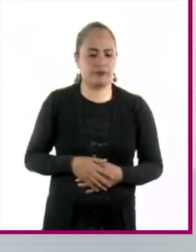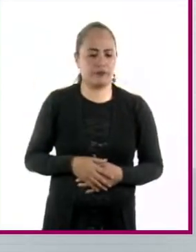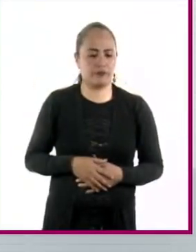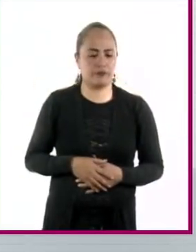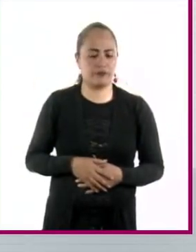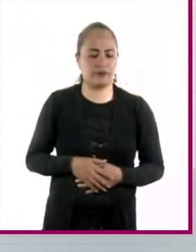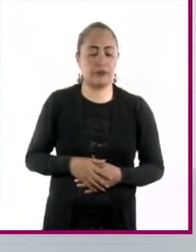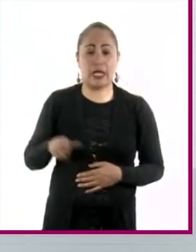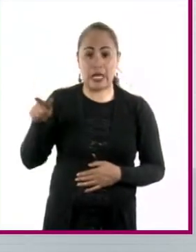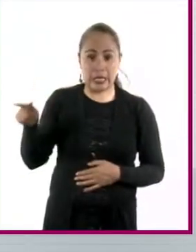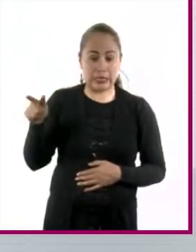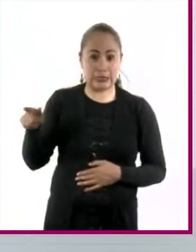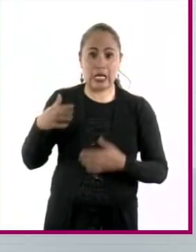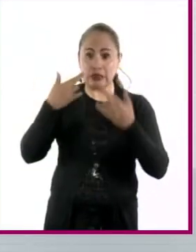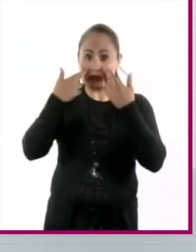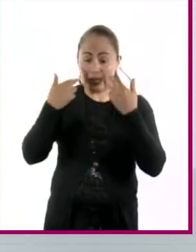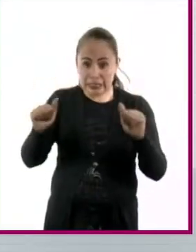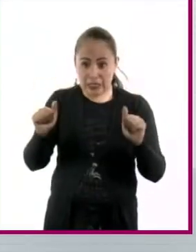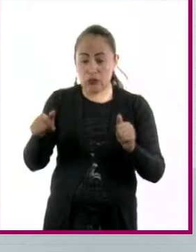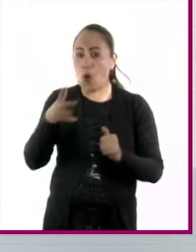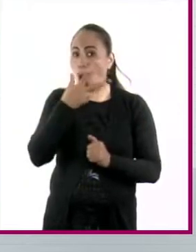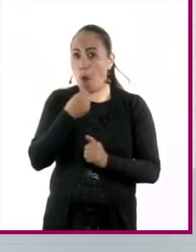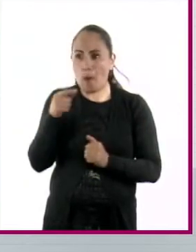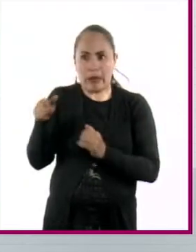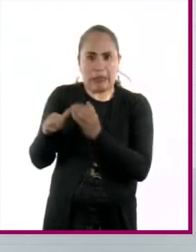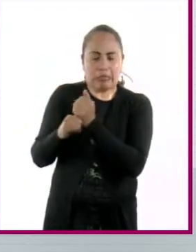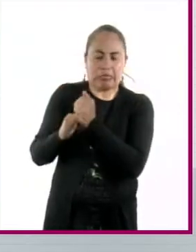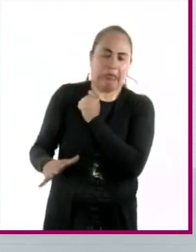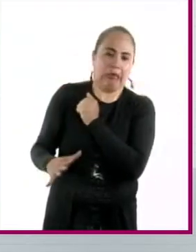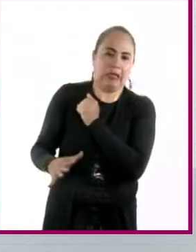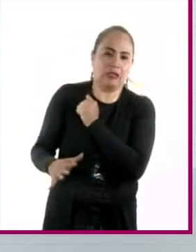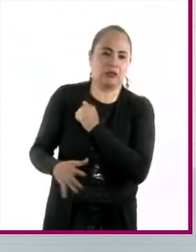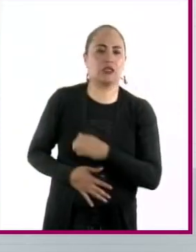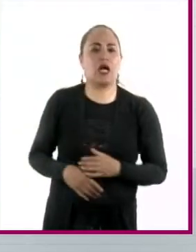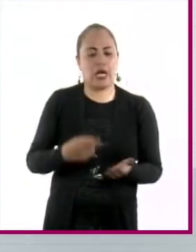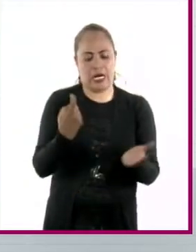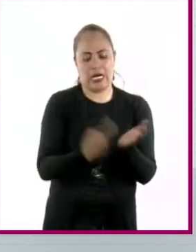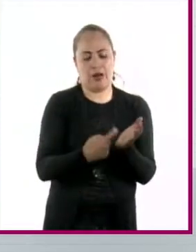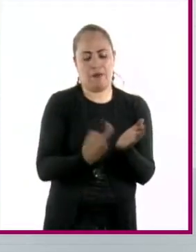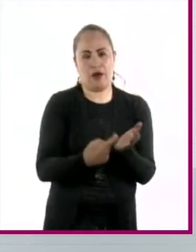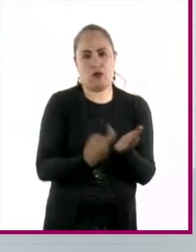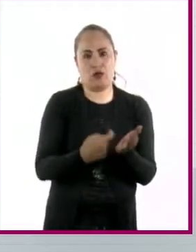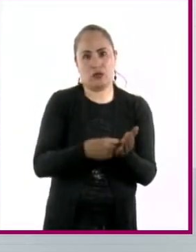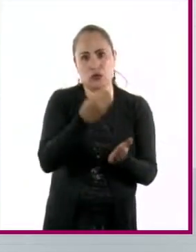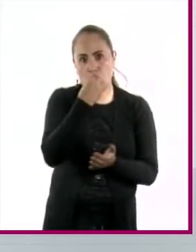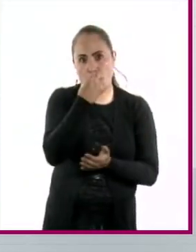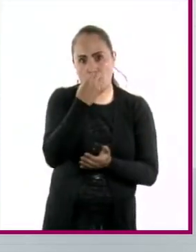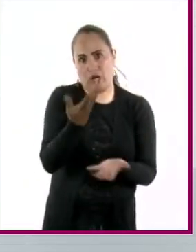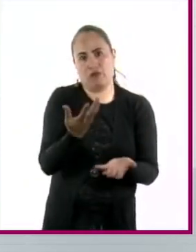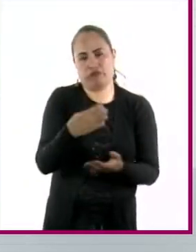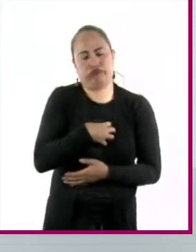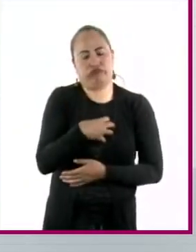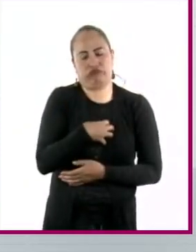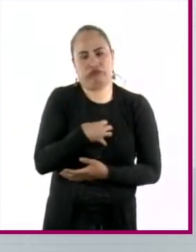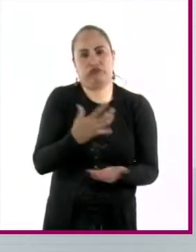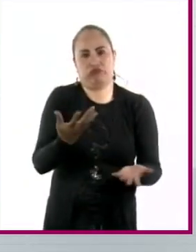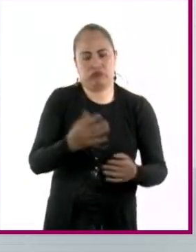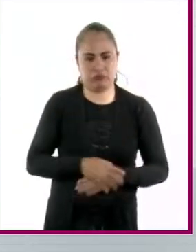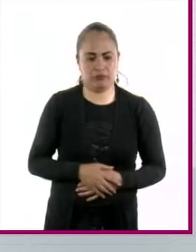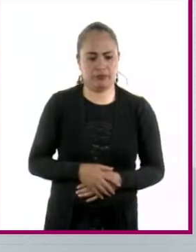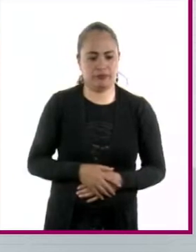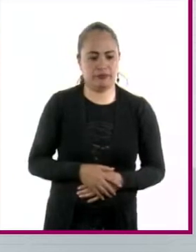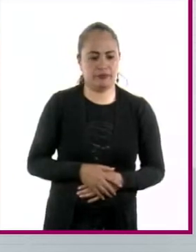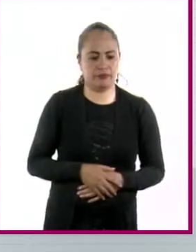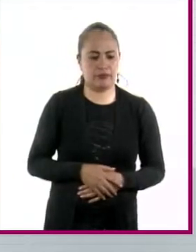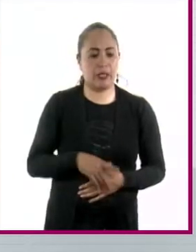del rancho de junto le dio diarrea, ¿qué van a comer los camarones? Tú dime. Entonces, esos camarones, por supuesto